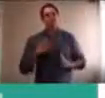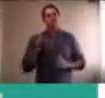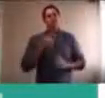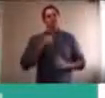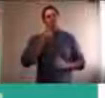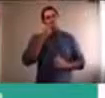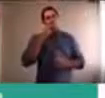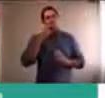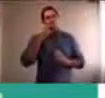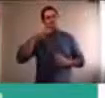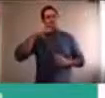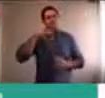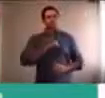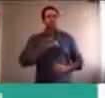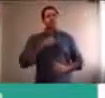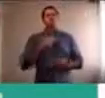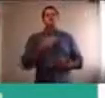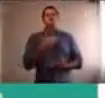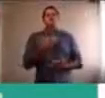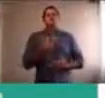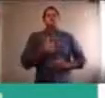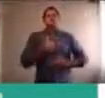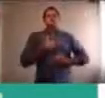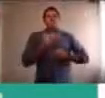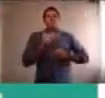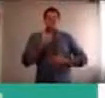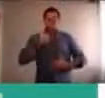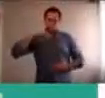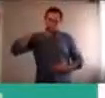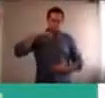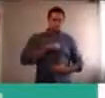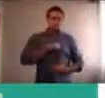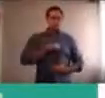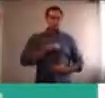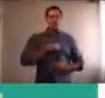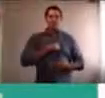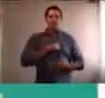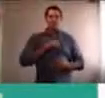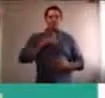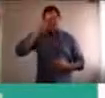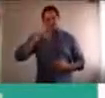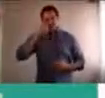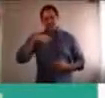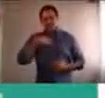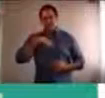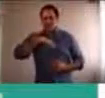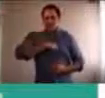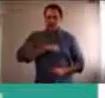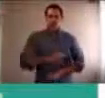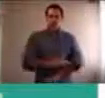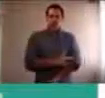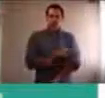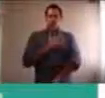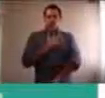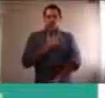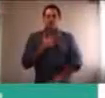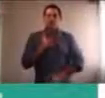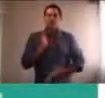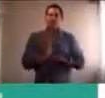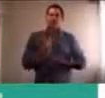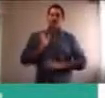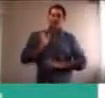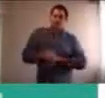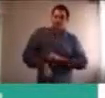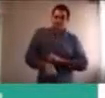una vez que yo, detecto mi emoción, una vez que la puedo, identificar, con claridad, la tengo que aceptar, casi como que